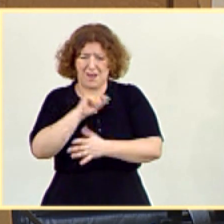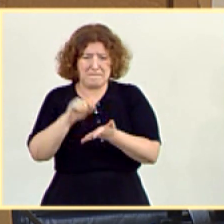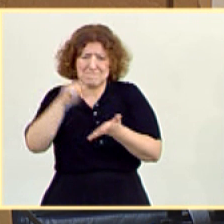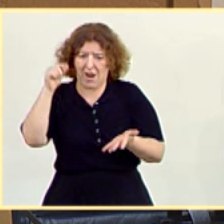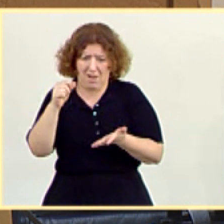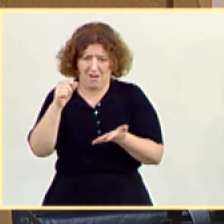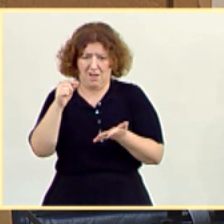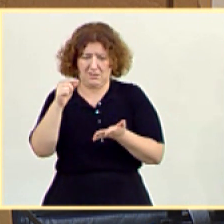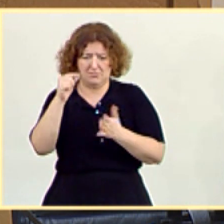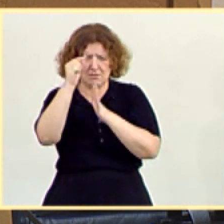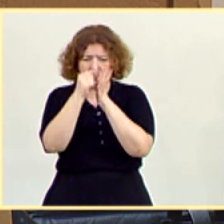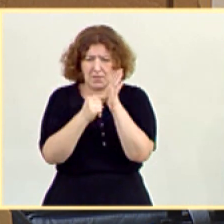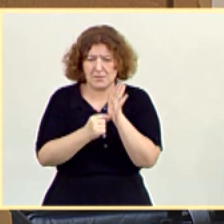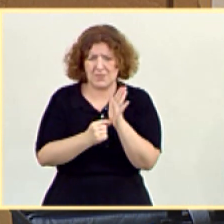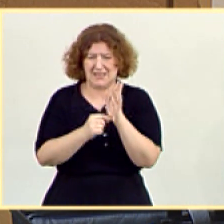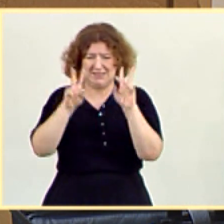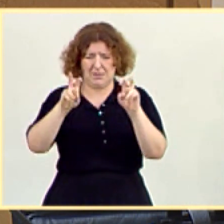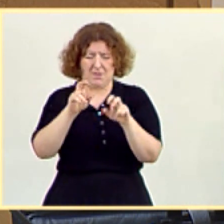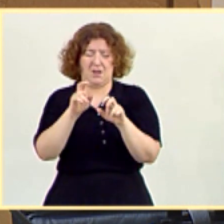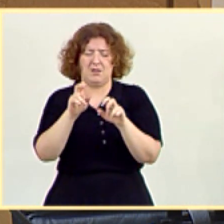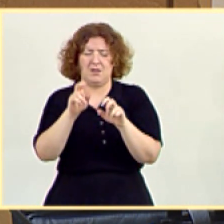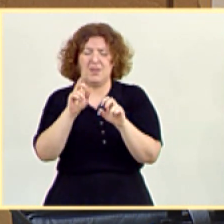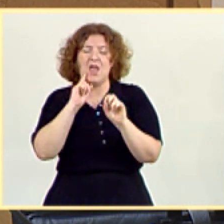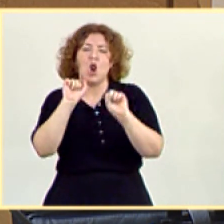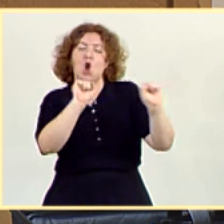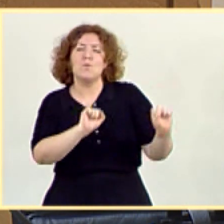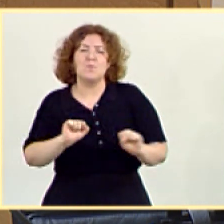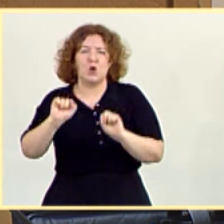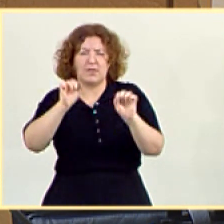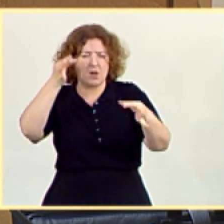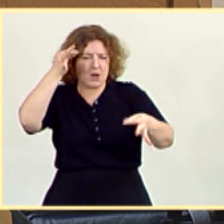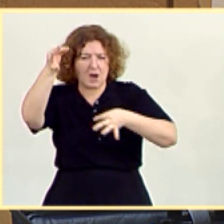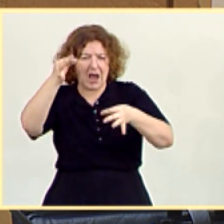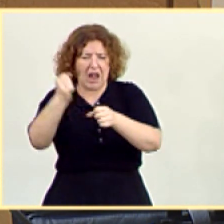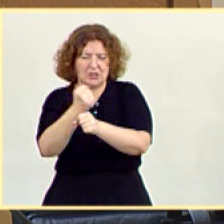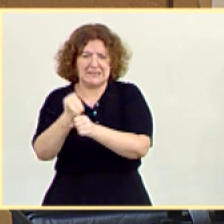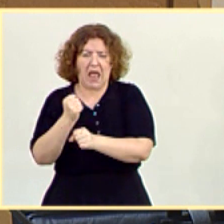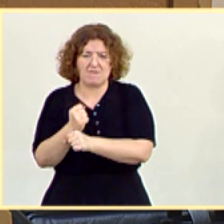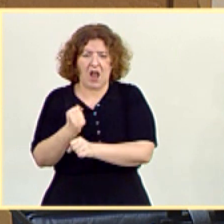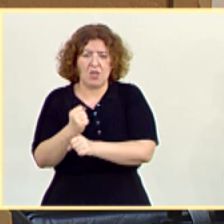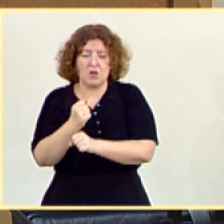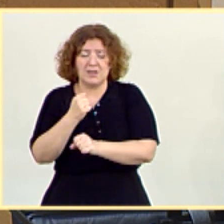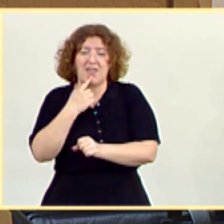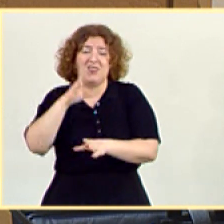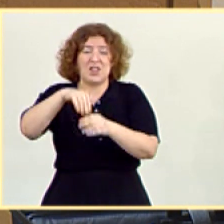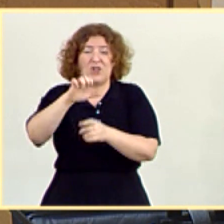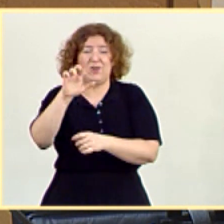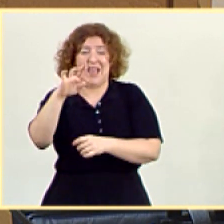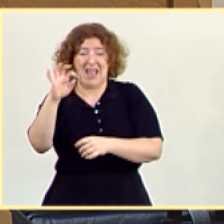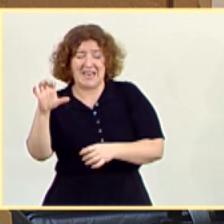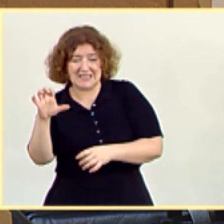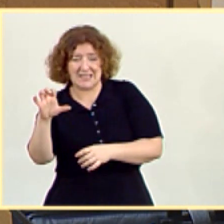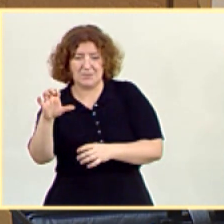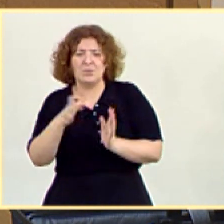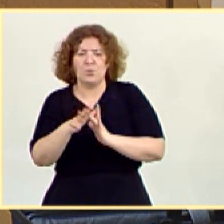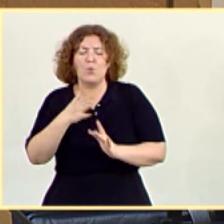Antes hablábamos, y es cierto, de una protección exhaustiva a los trabajadores que se acojan a ERTE, que pueden acceder